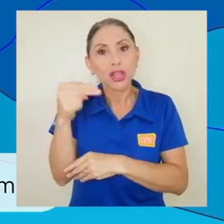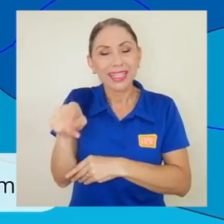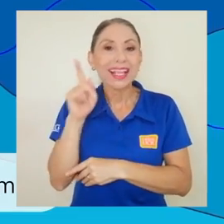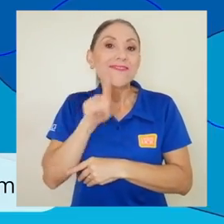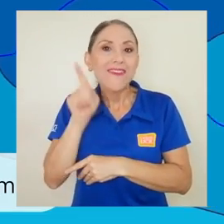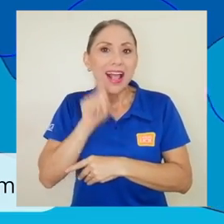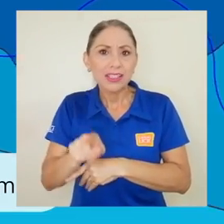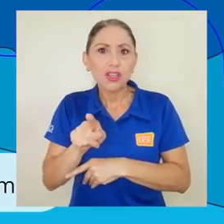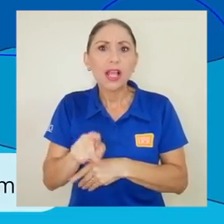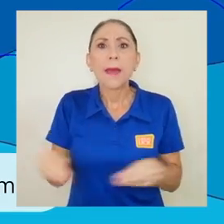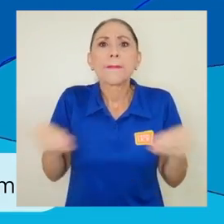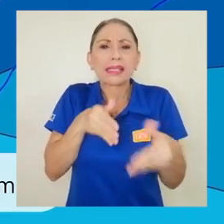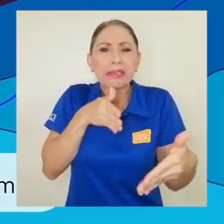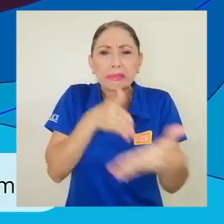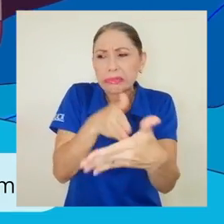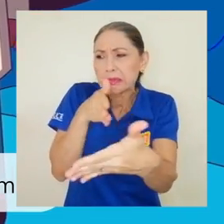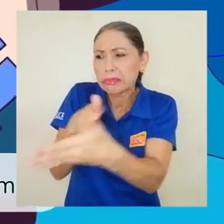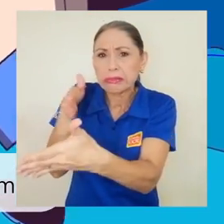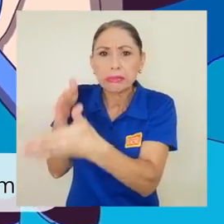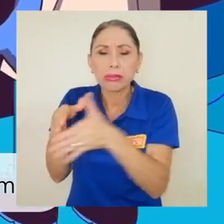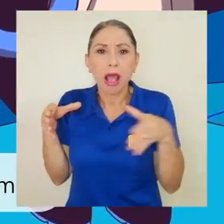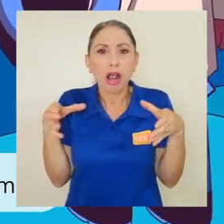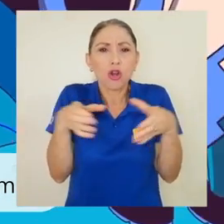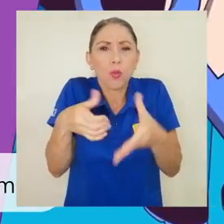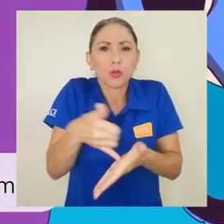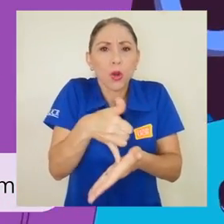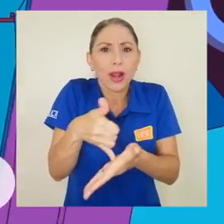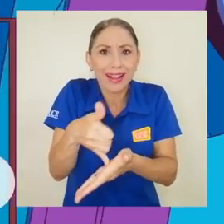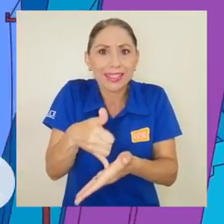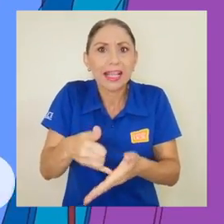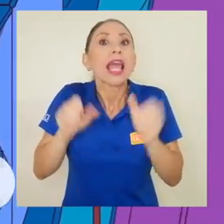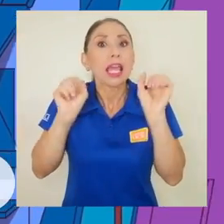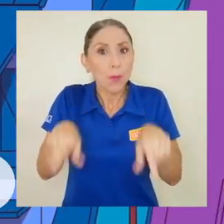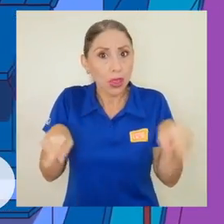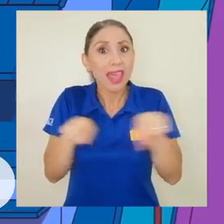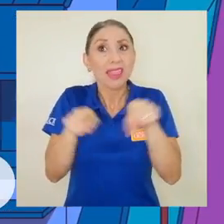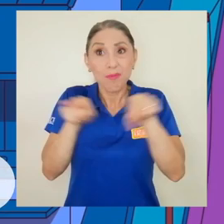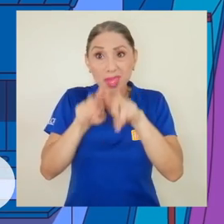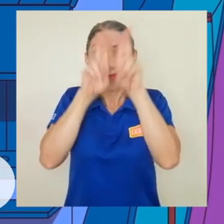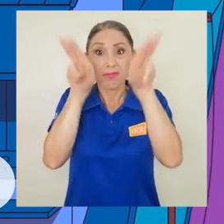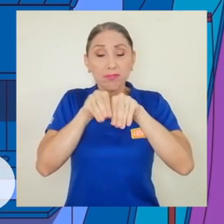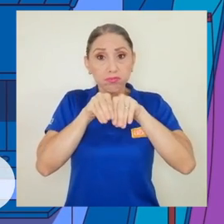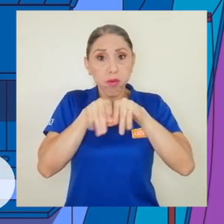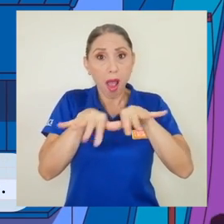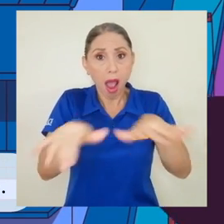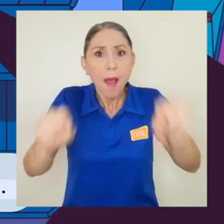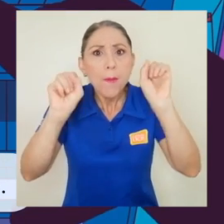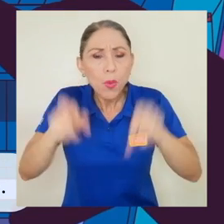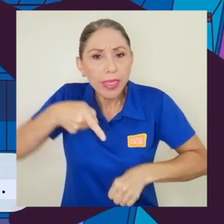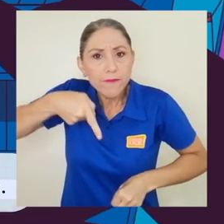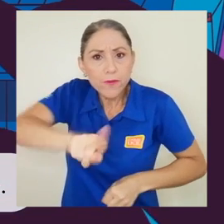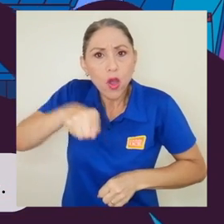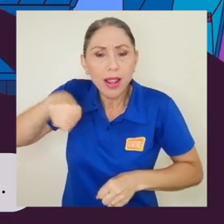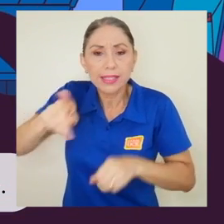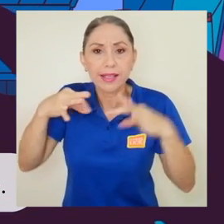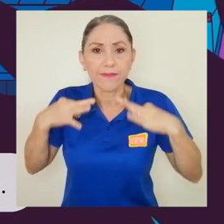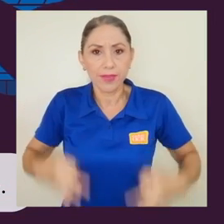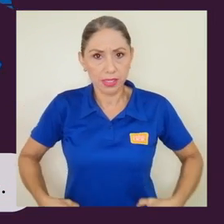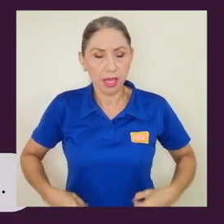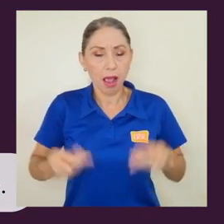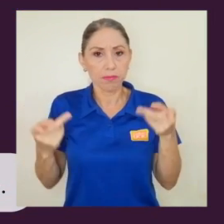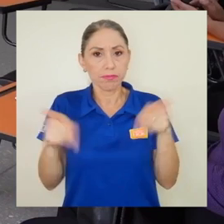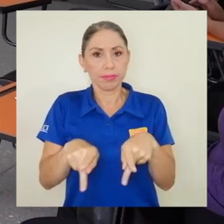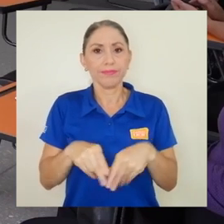potencian los ataques a grupos vulnerables que podrían trascender las plataformas virtuales y llegar a provocar hasta la violencia física.